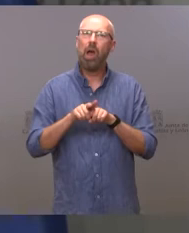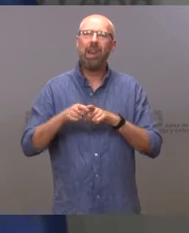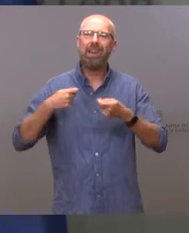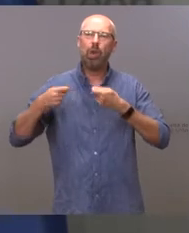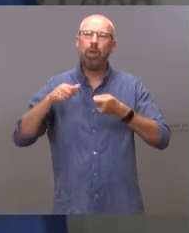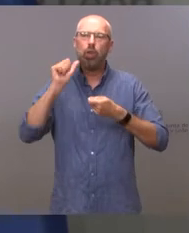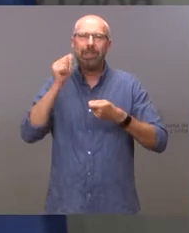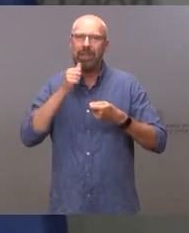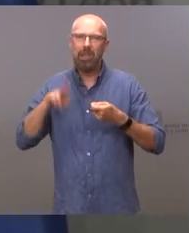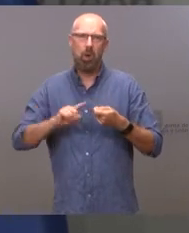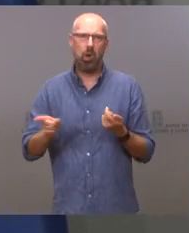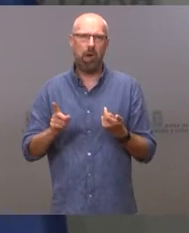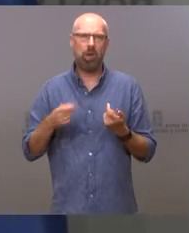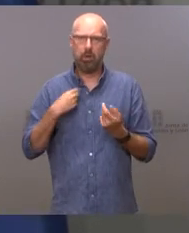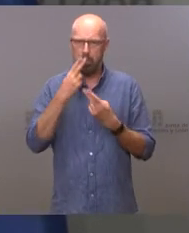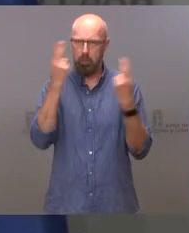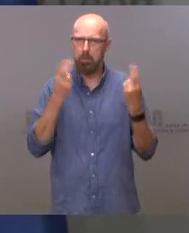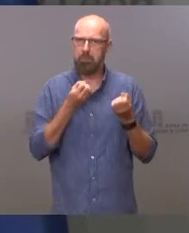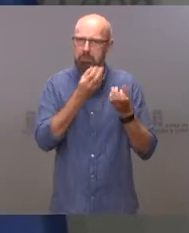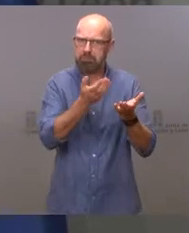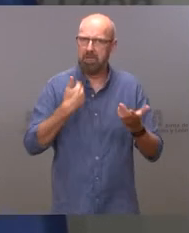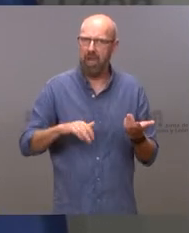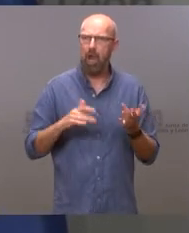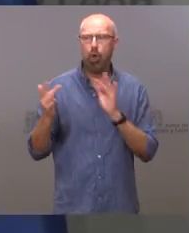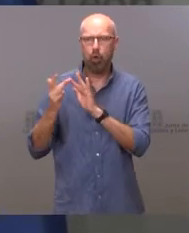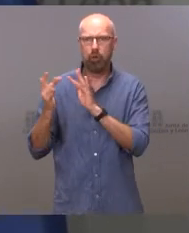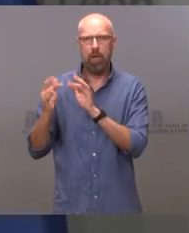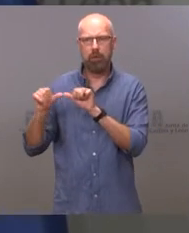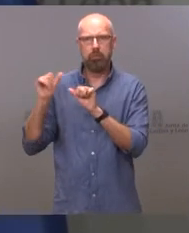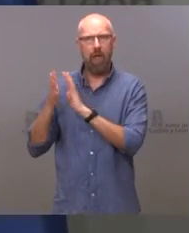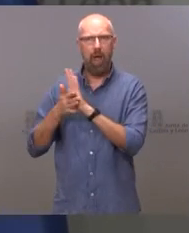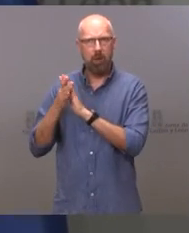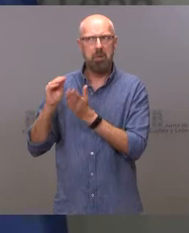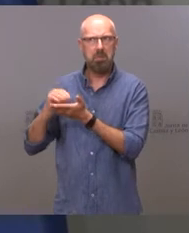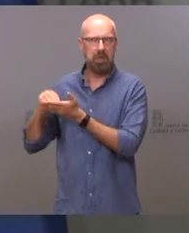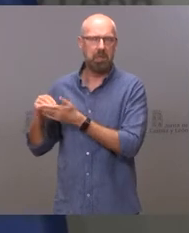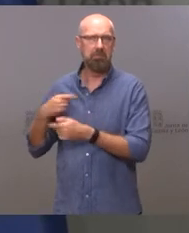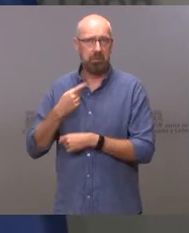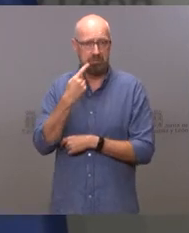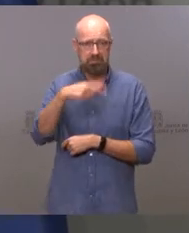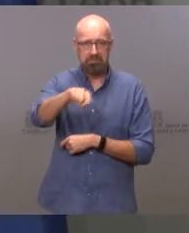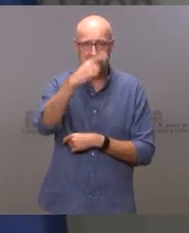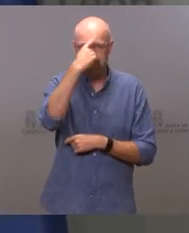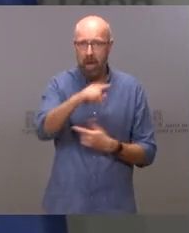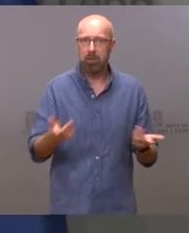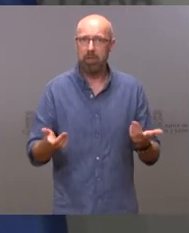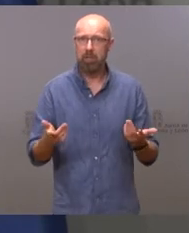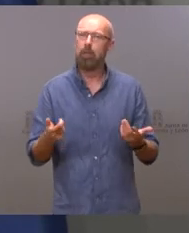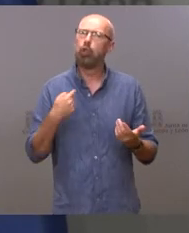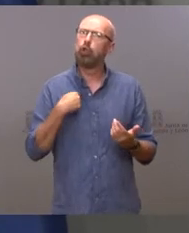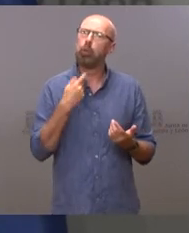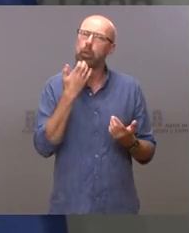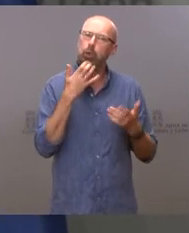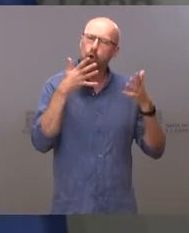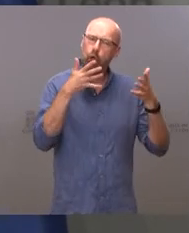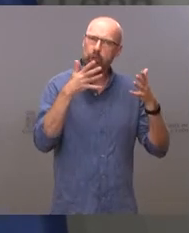hemos dicho públicamente, que hemos tenido esos contactos. De hecho, yo lo he comentado en el Consejo de Gobierno, también